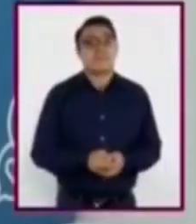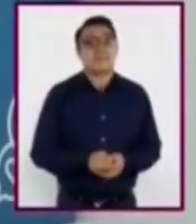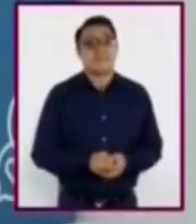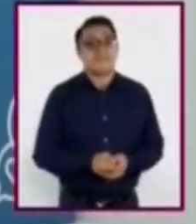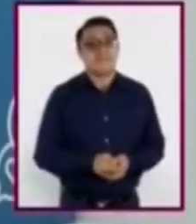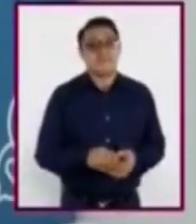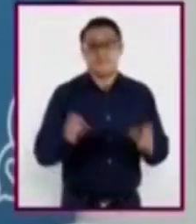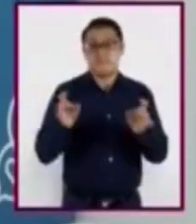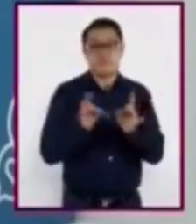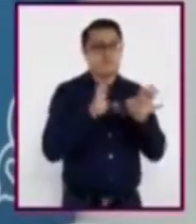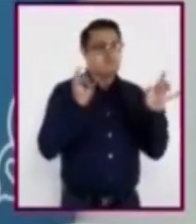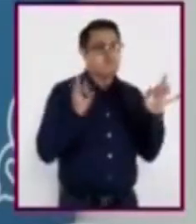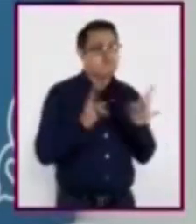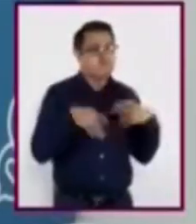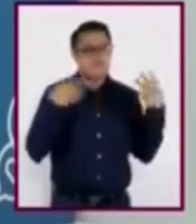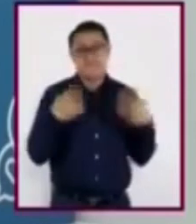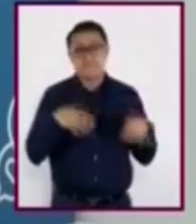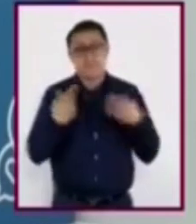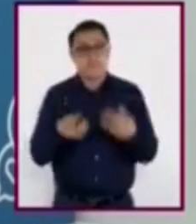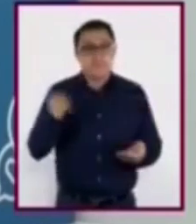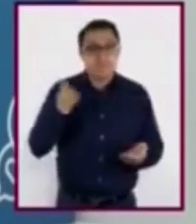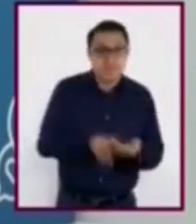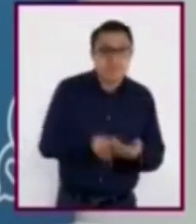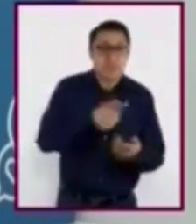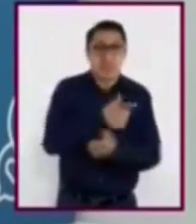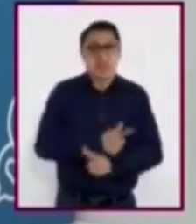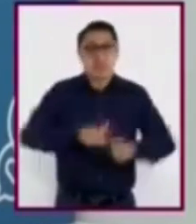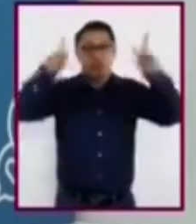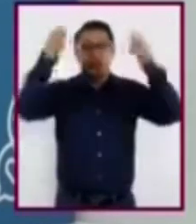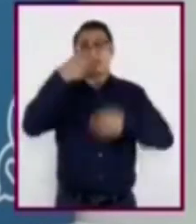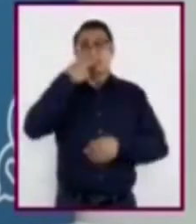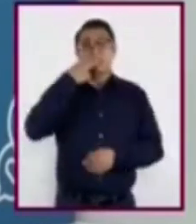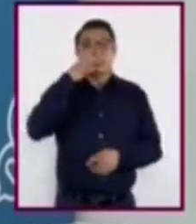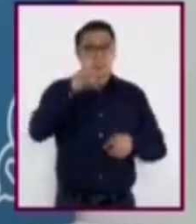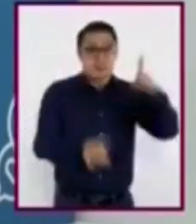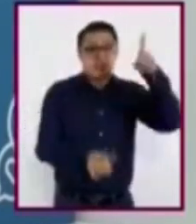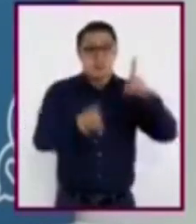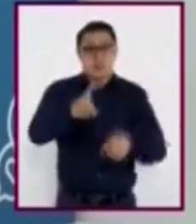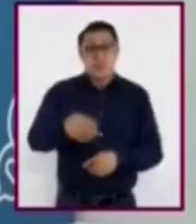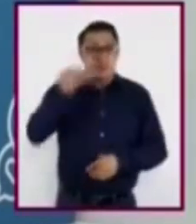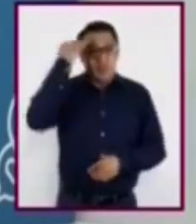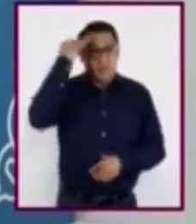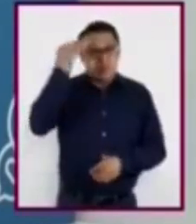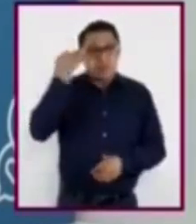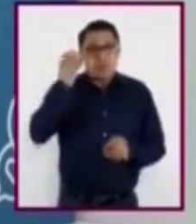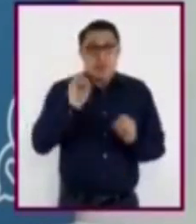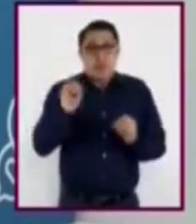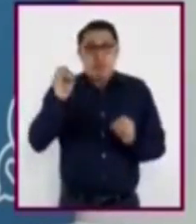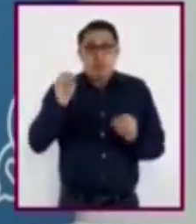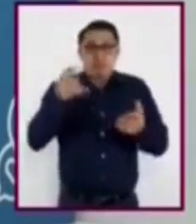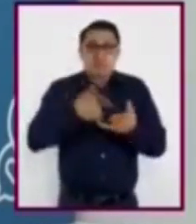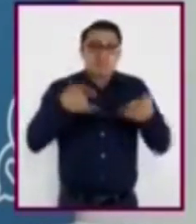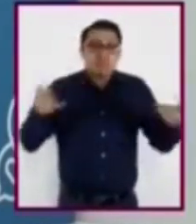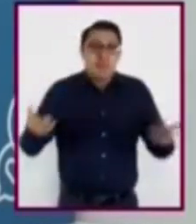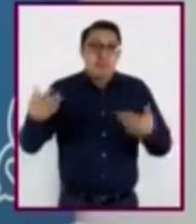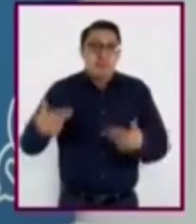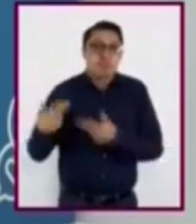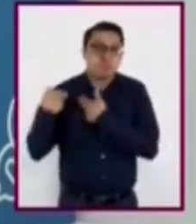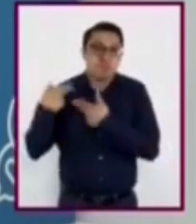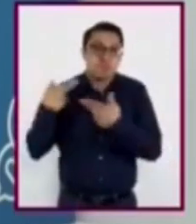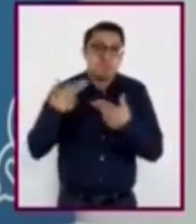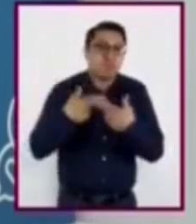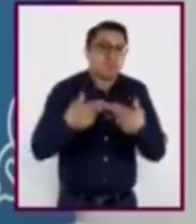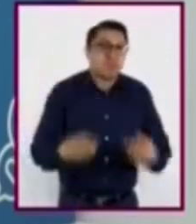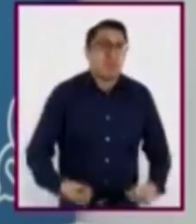Las circunstancias en las que se ejerce la libertad son acordes a la época o momento histórico en el que viven las sociedades.